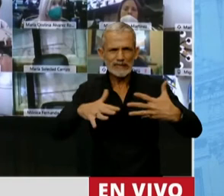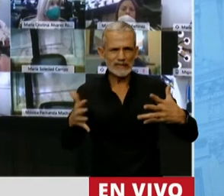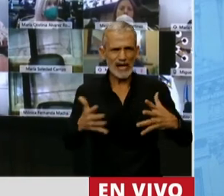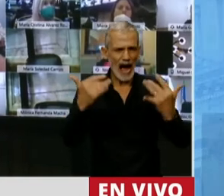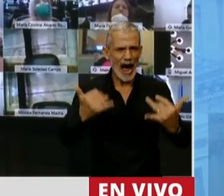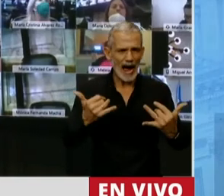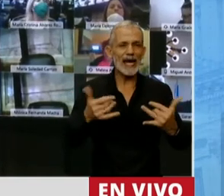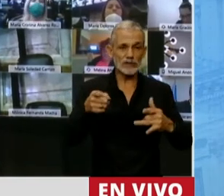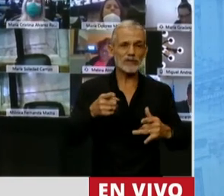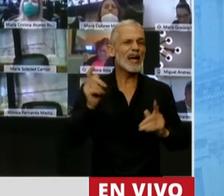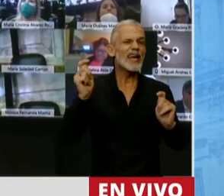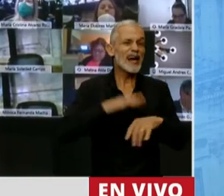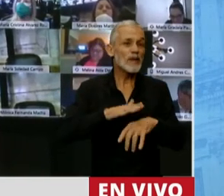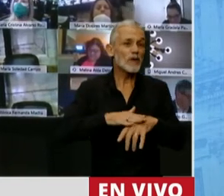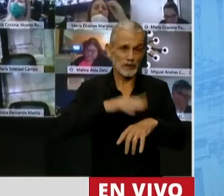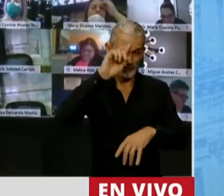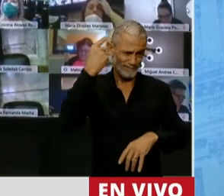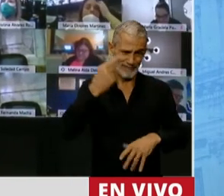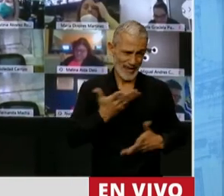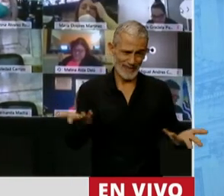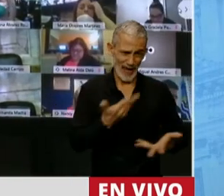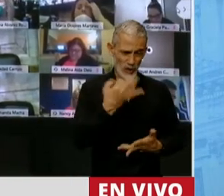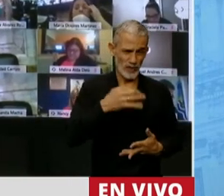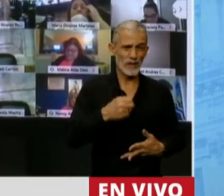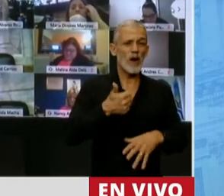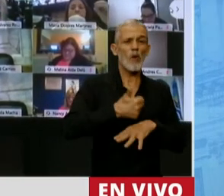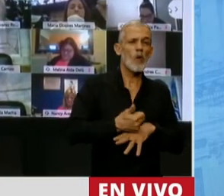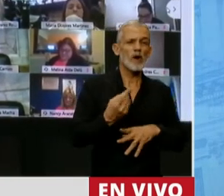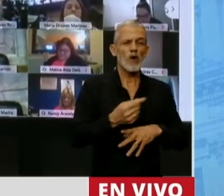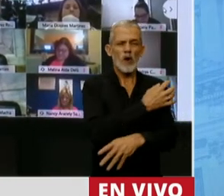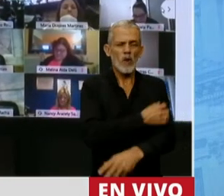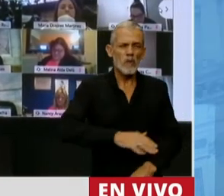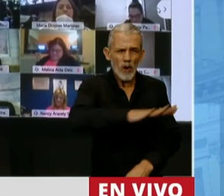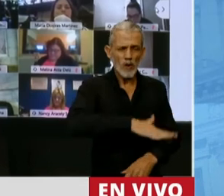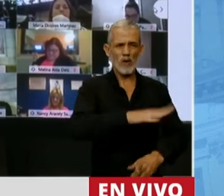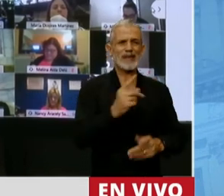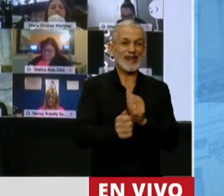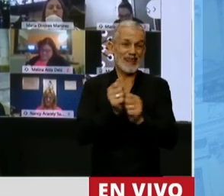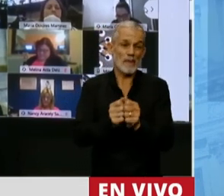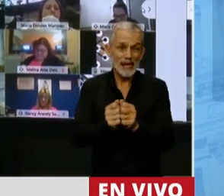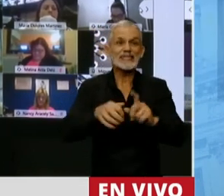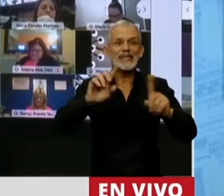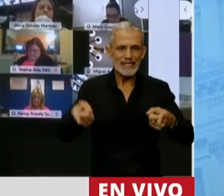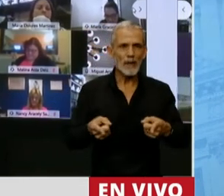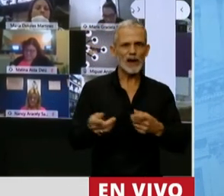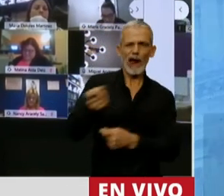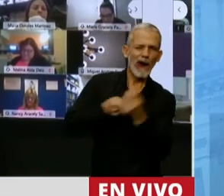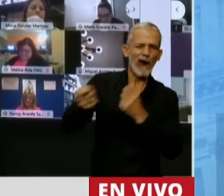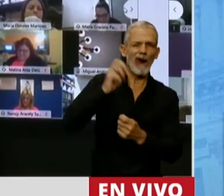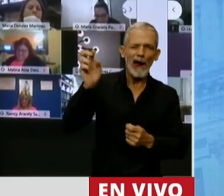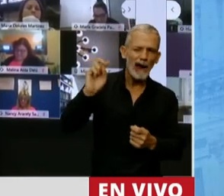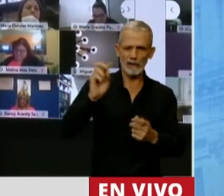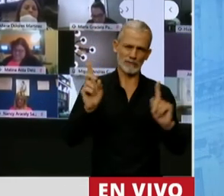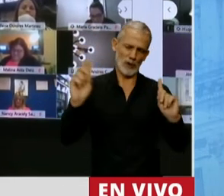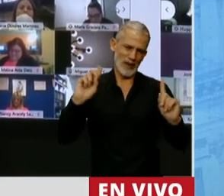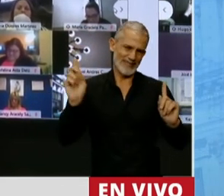vivimos, es el Estado el único sostén de los más vulnerables de las empresas y no los mercados como nos quisieron